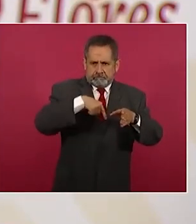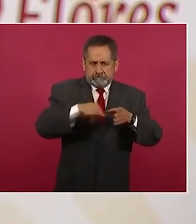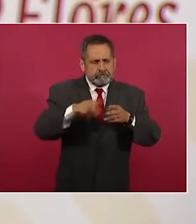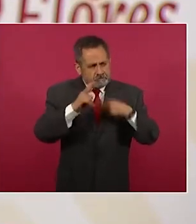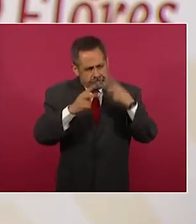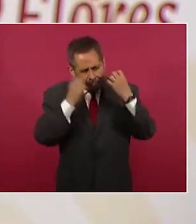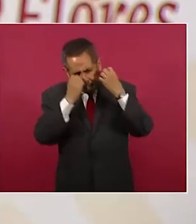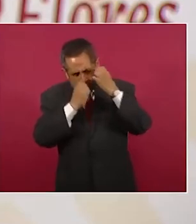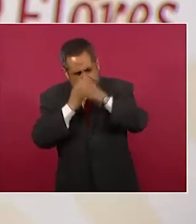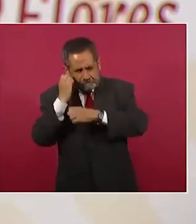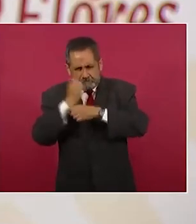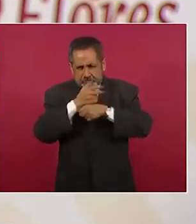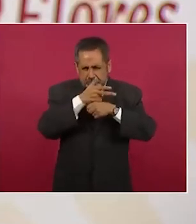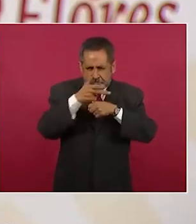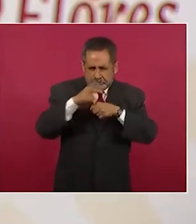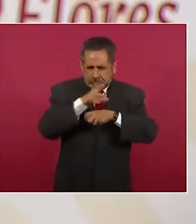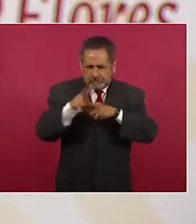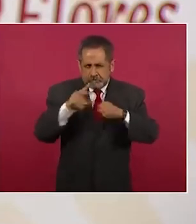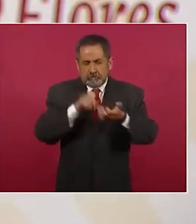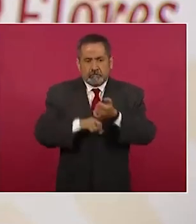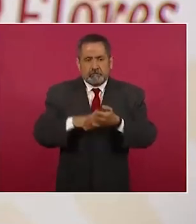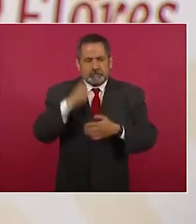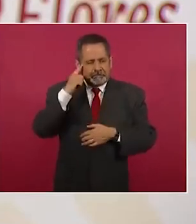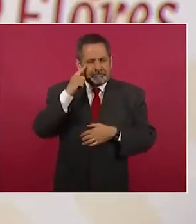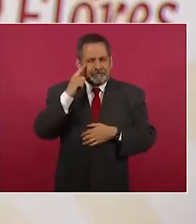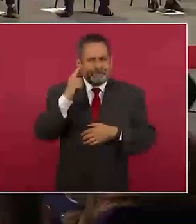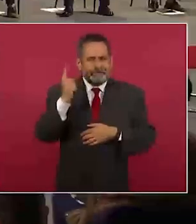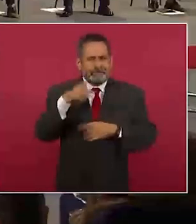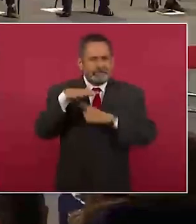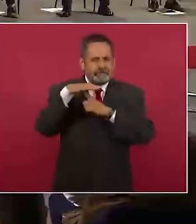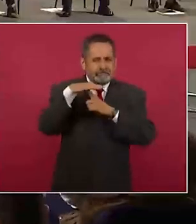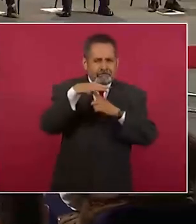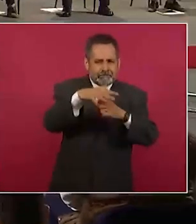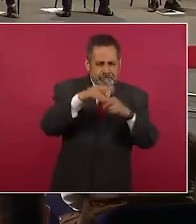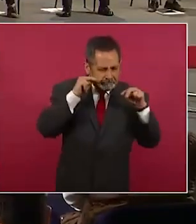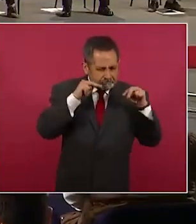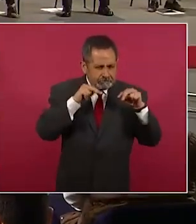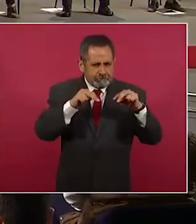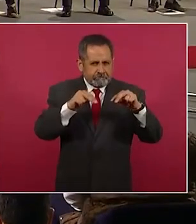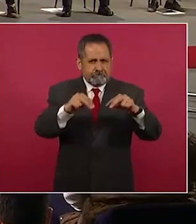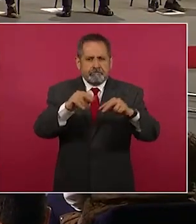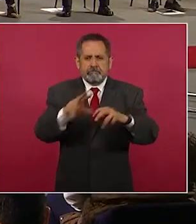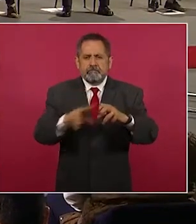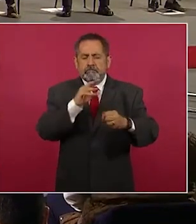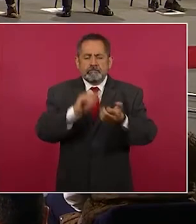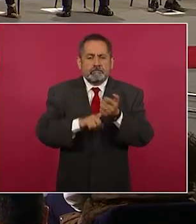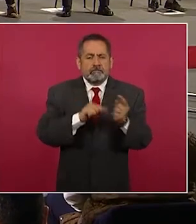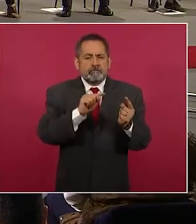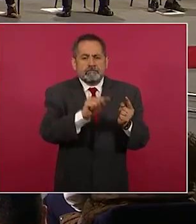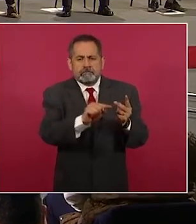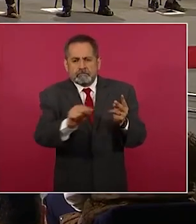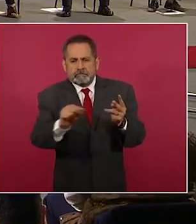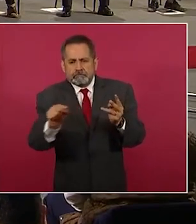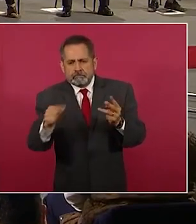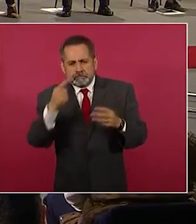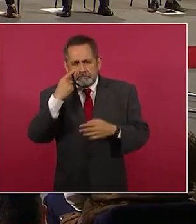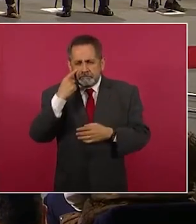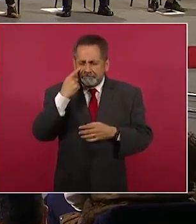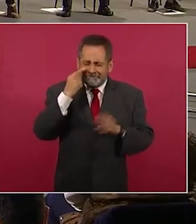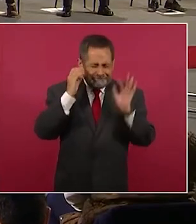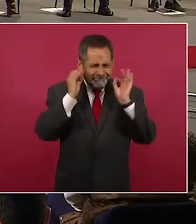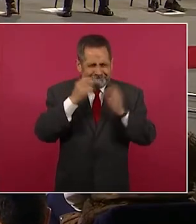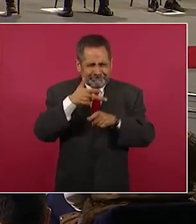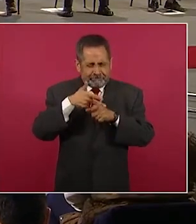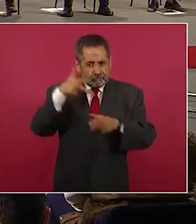marca la ley, estamos realizando estos vuelos LIDAR, que es un escaneo del terreno con mapa de puntos de precisiones de hasta cinco centímetros